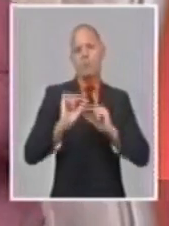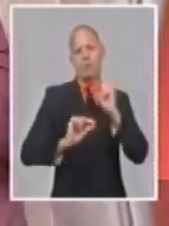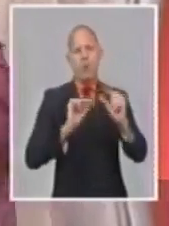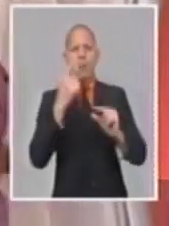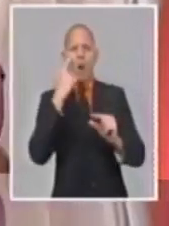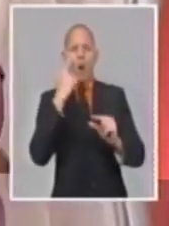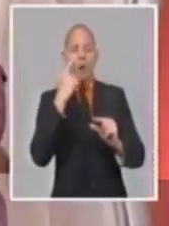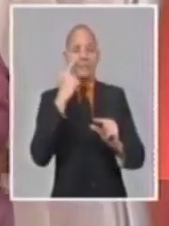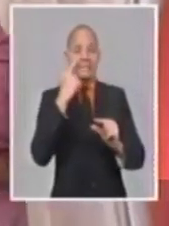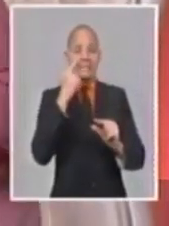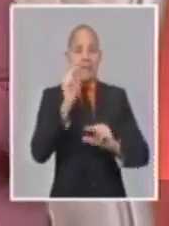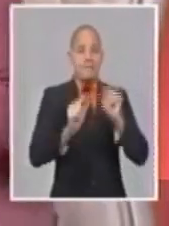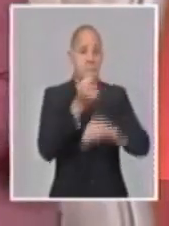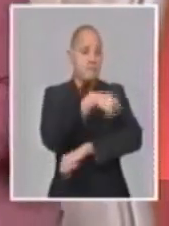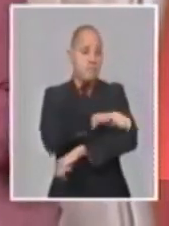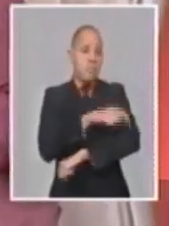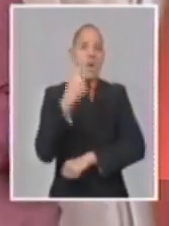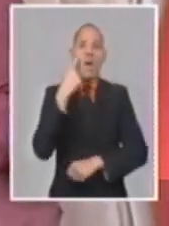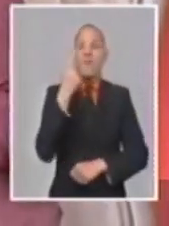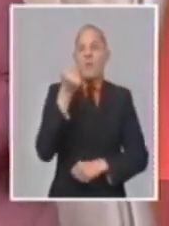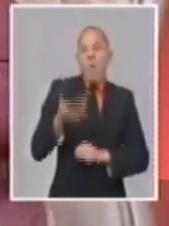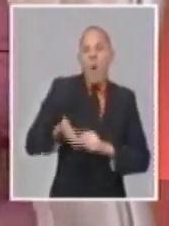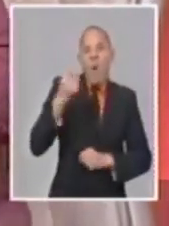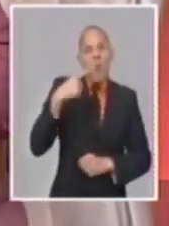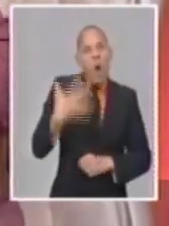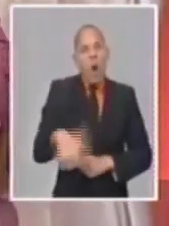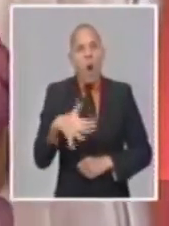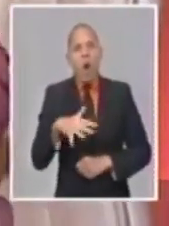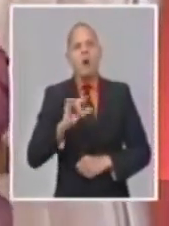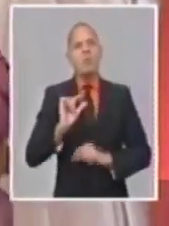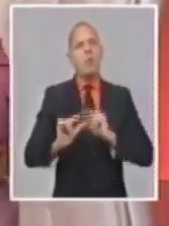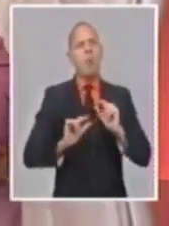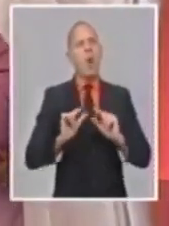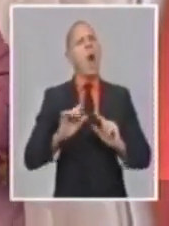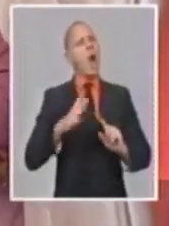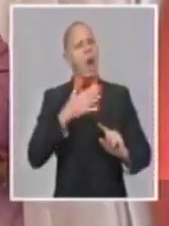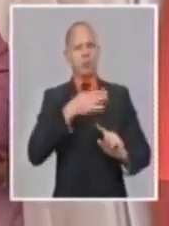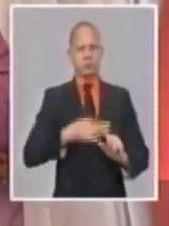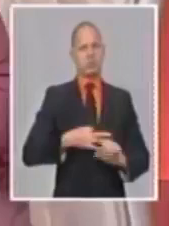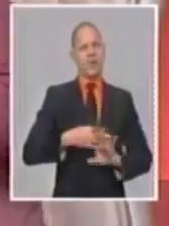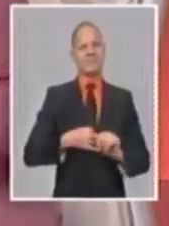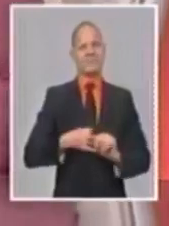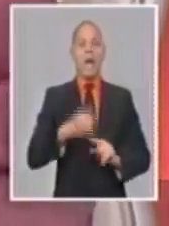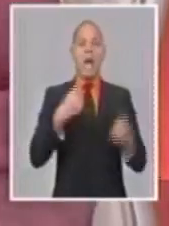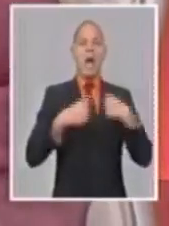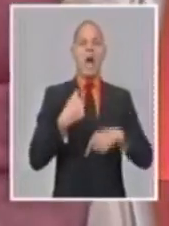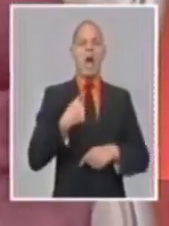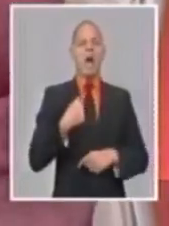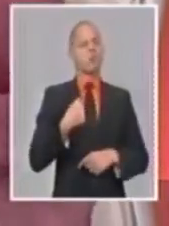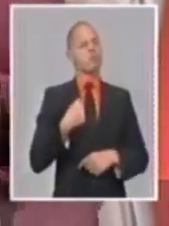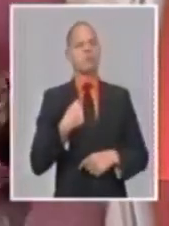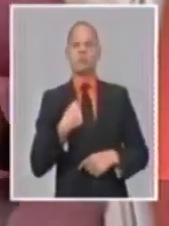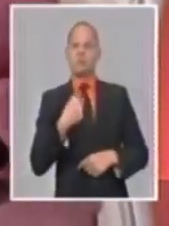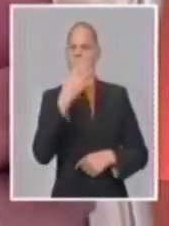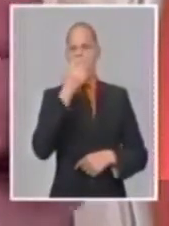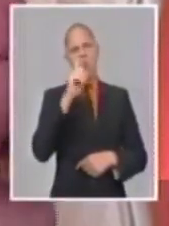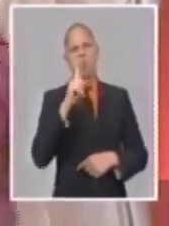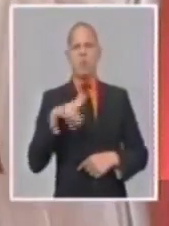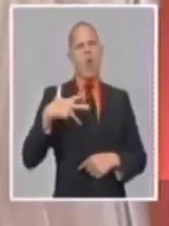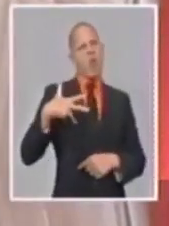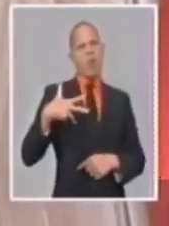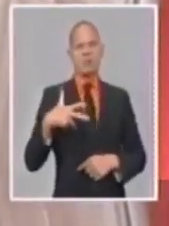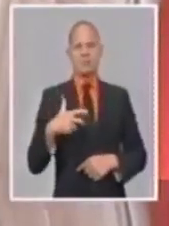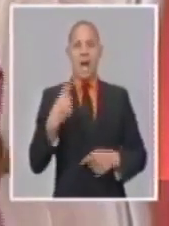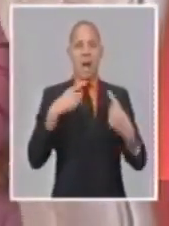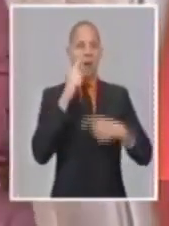precios, que nos estamos ajustando, que estamos revisando, que con algunos no estamos de acuerdo, como también en algunos